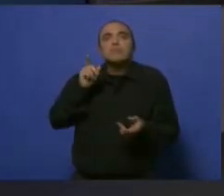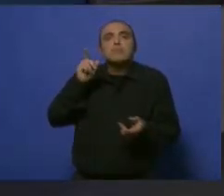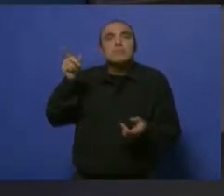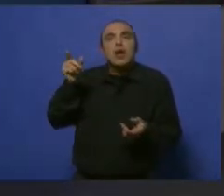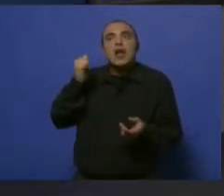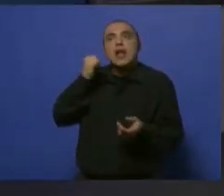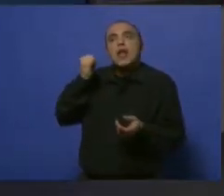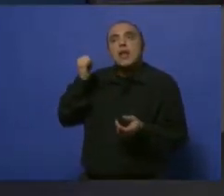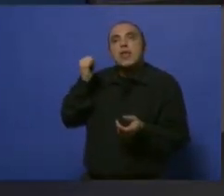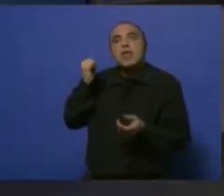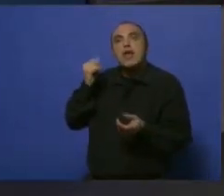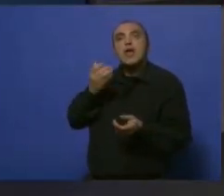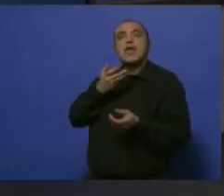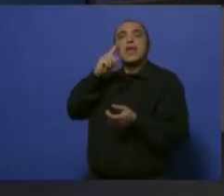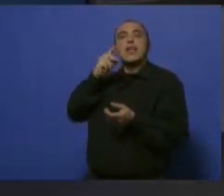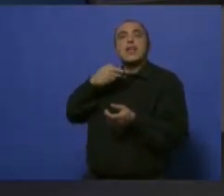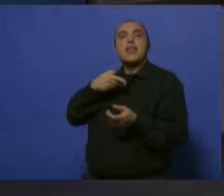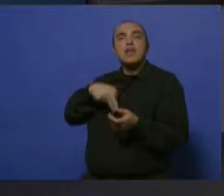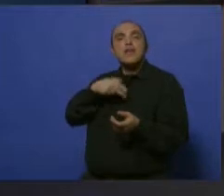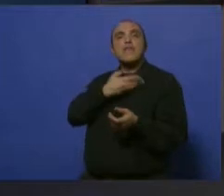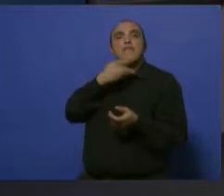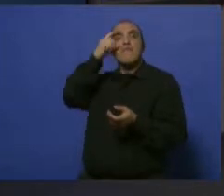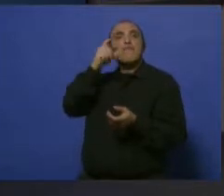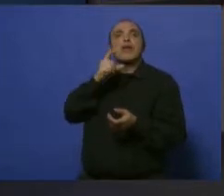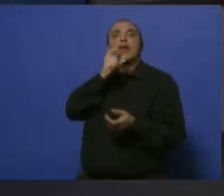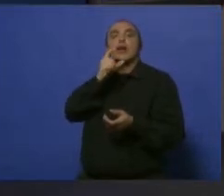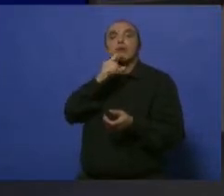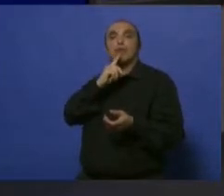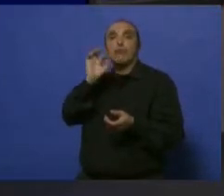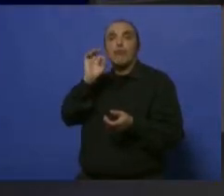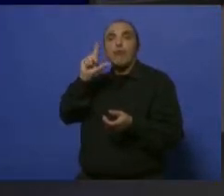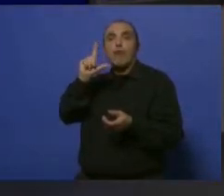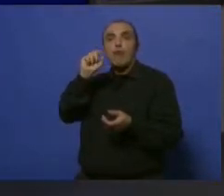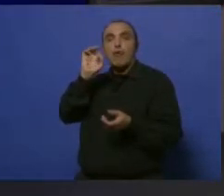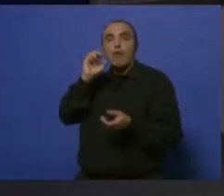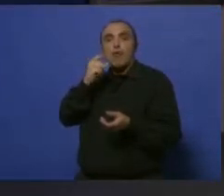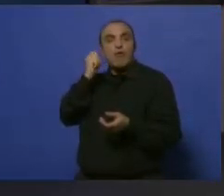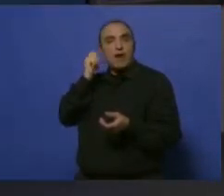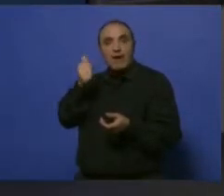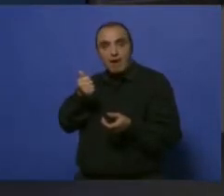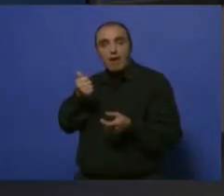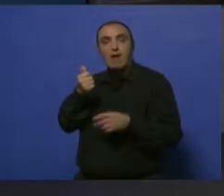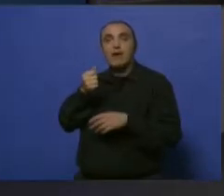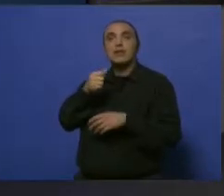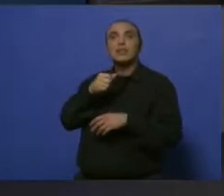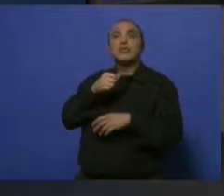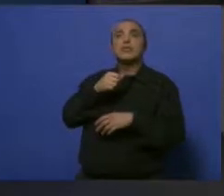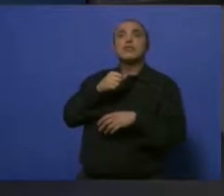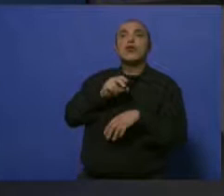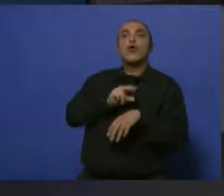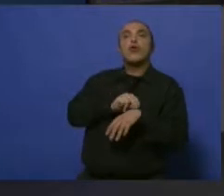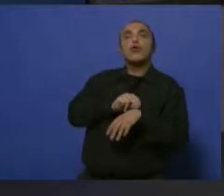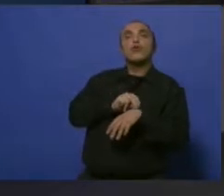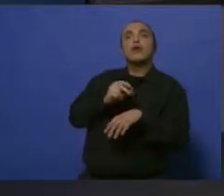a saludar. Gracias por atendernos, doctora. Bienvenida. Bueno, muchas gracias a ustedes por la comunicación. Bien, hace un momento hablábamos con la